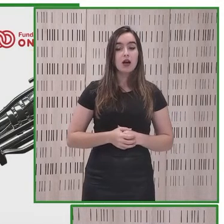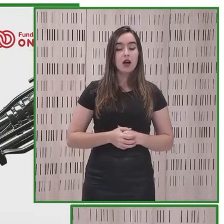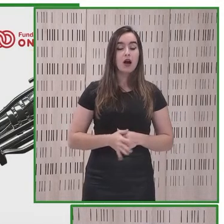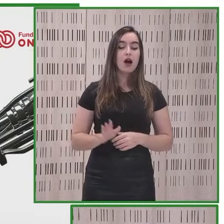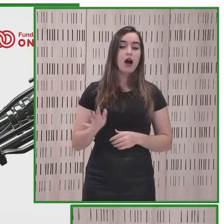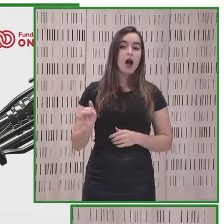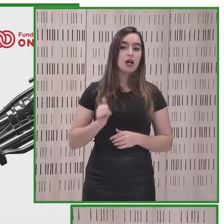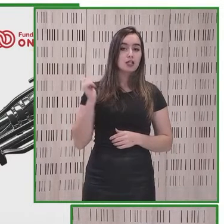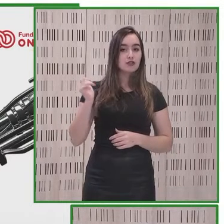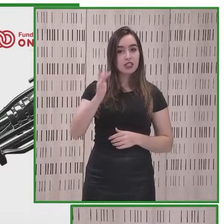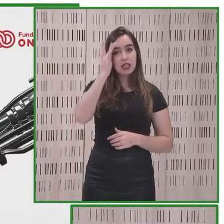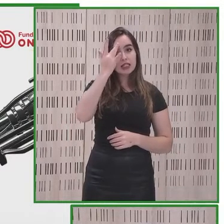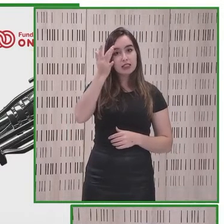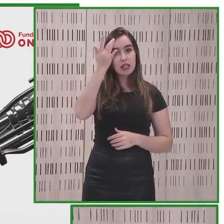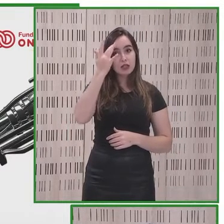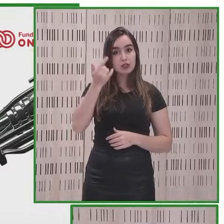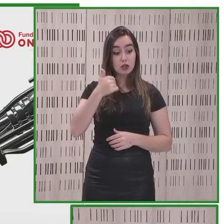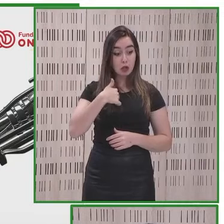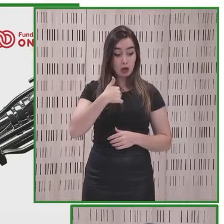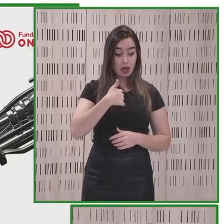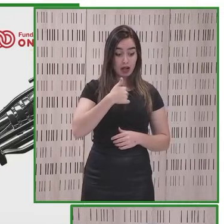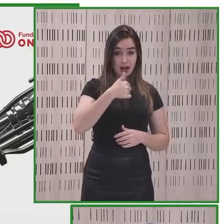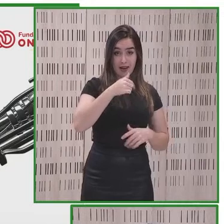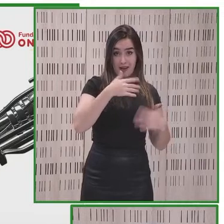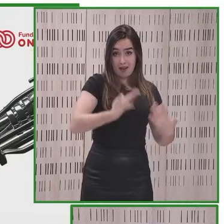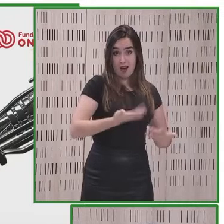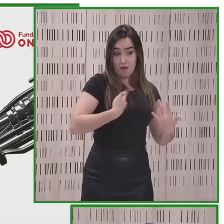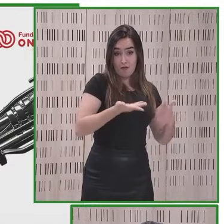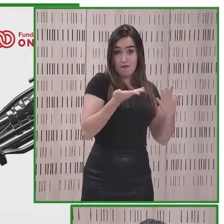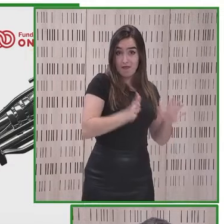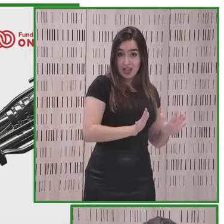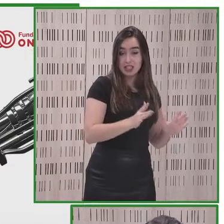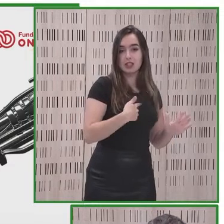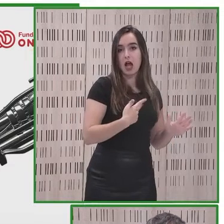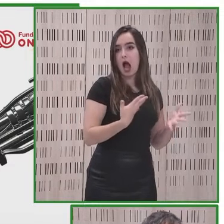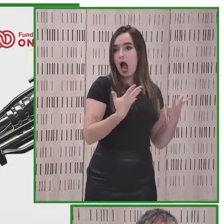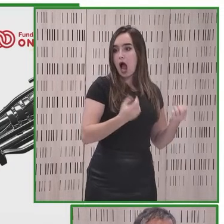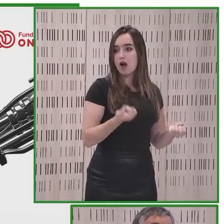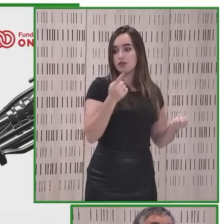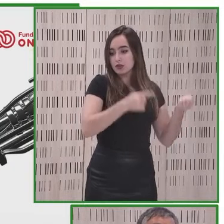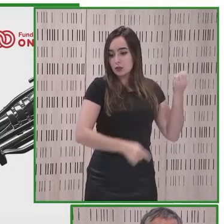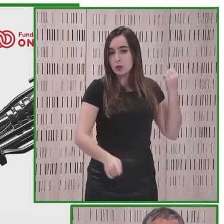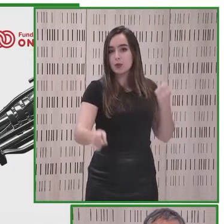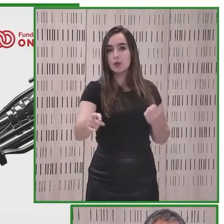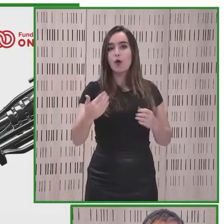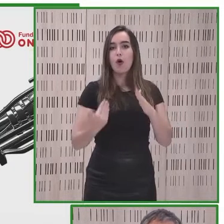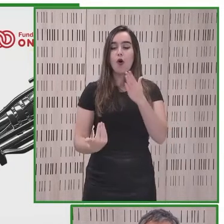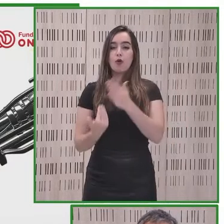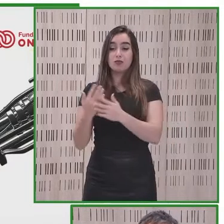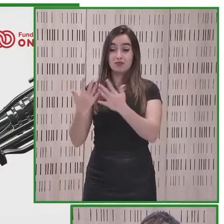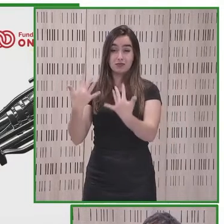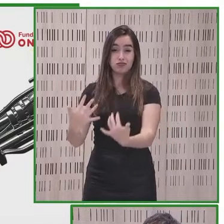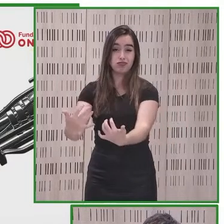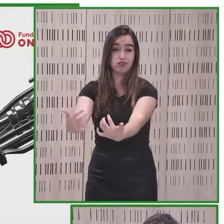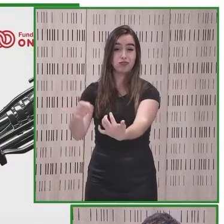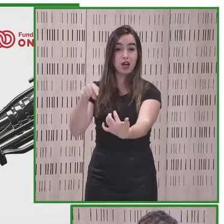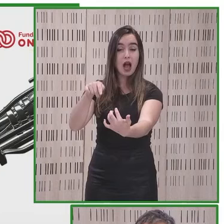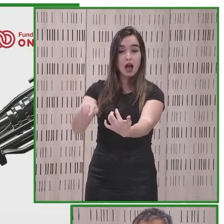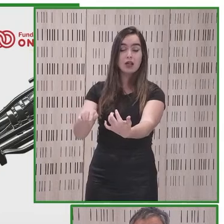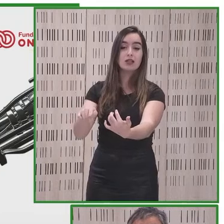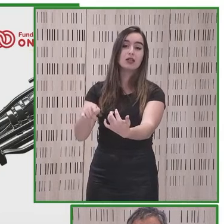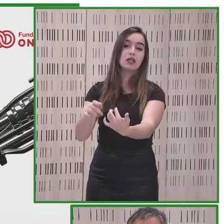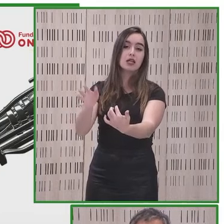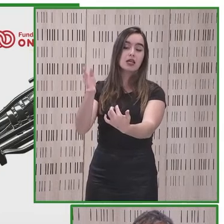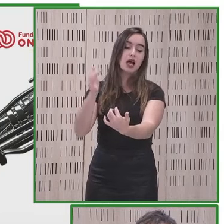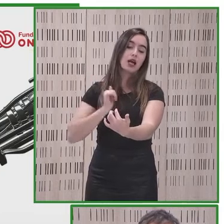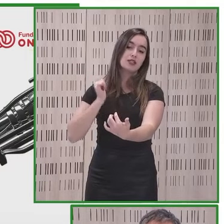me tengo que ir en cuando termine a una jornada de inteligencia artificial que tenemos en nuestro hub en el que tenemos a